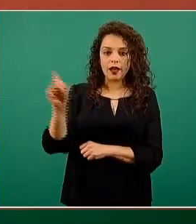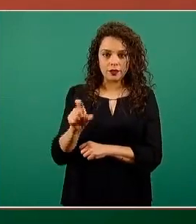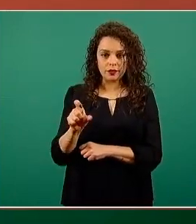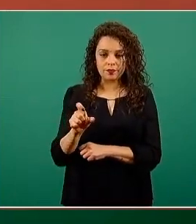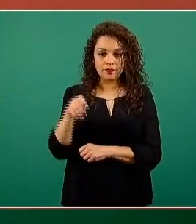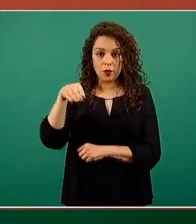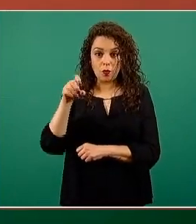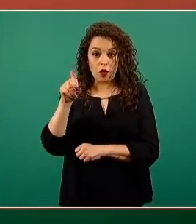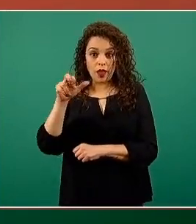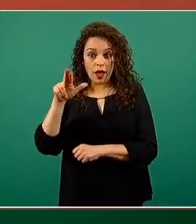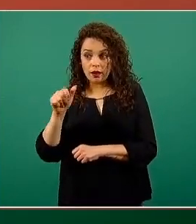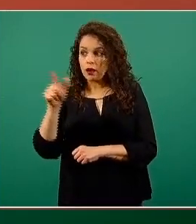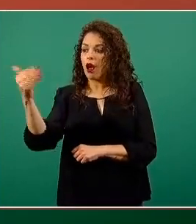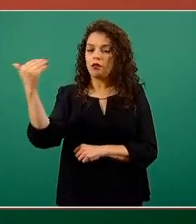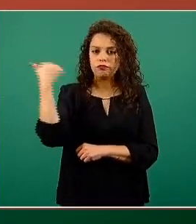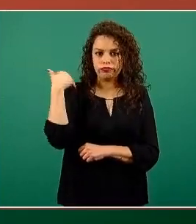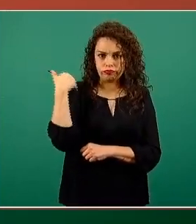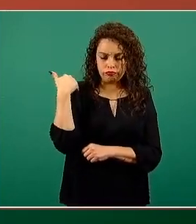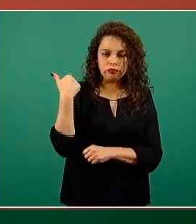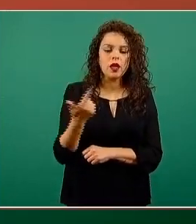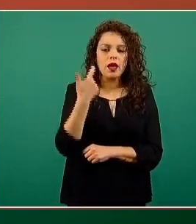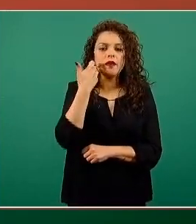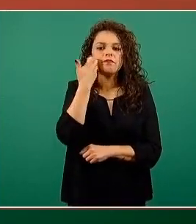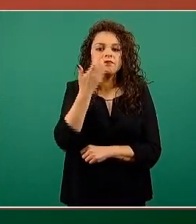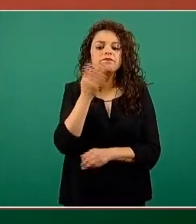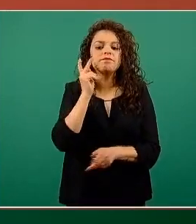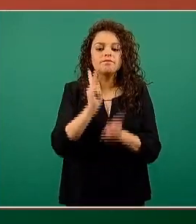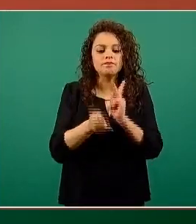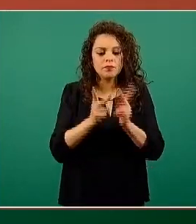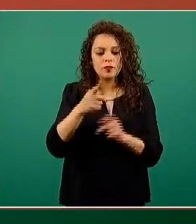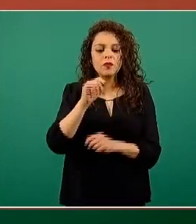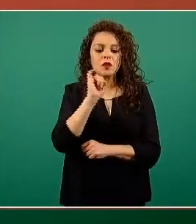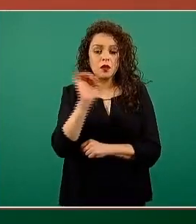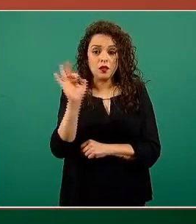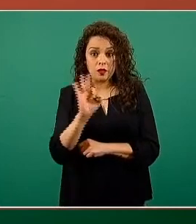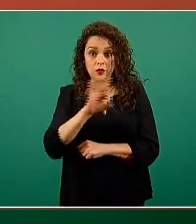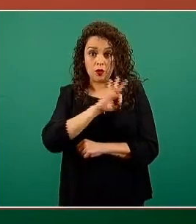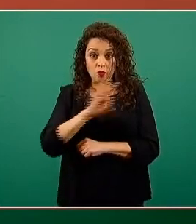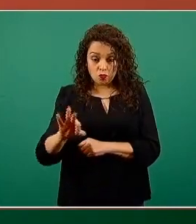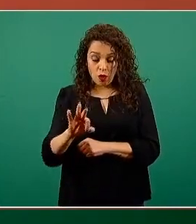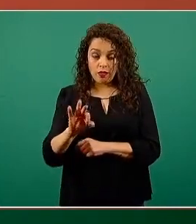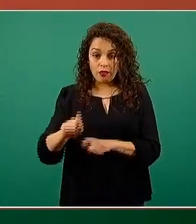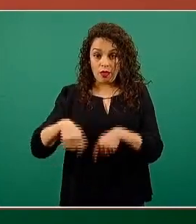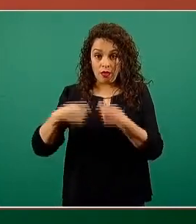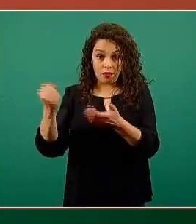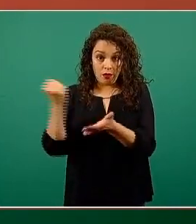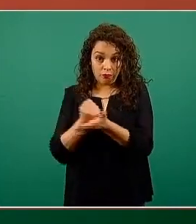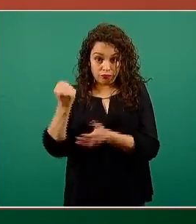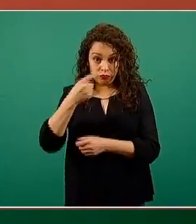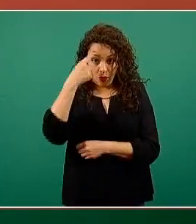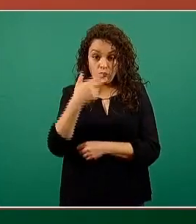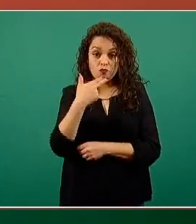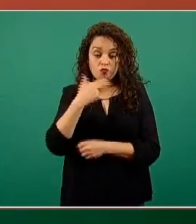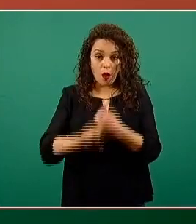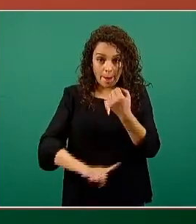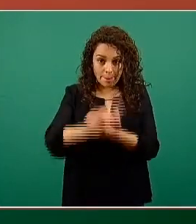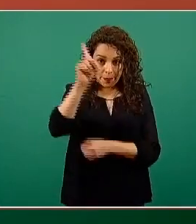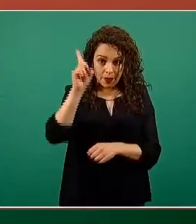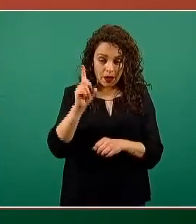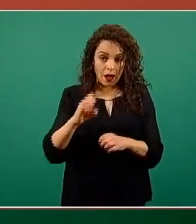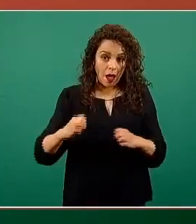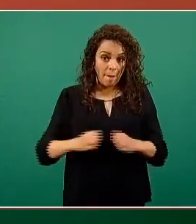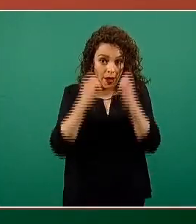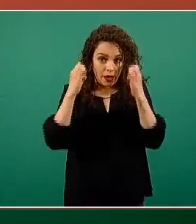acercado al país y ha estado buscando la oportunidad de tener autorización de uso de emergencia. Por supuesto, en cuanto tenga los documentos completos,